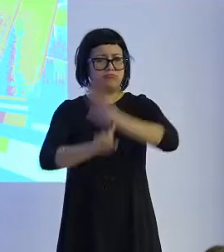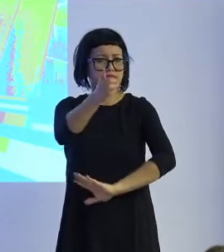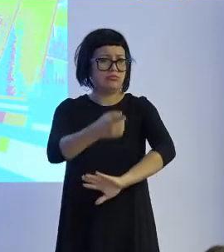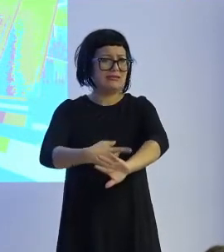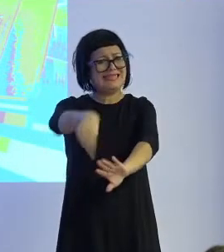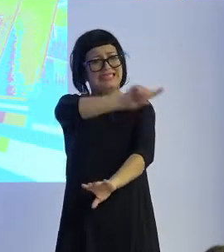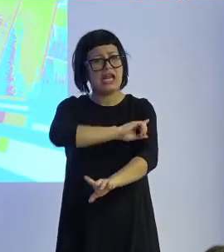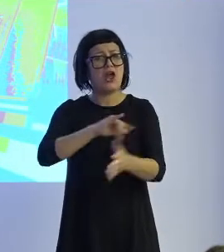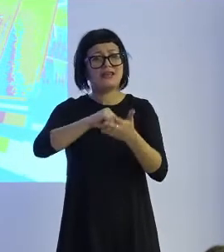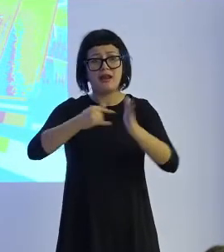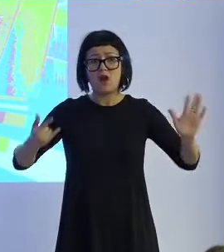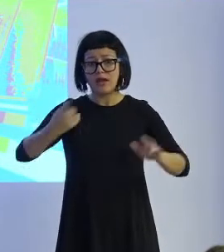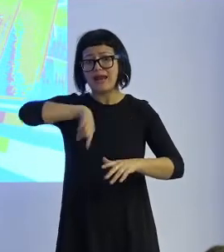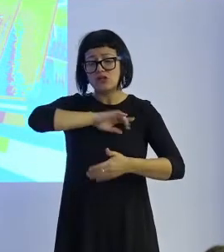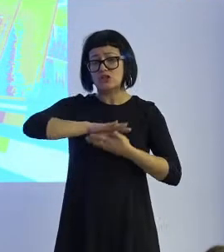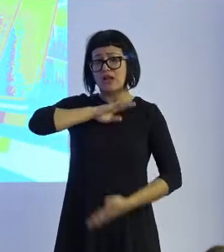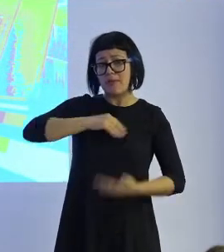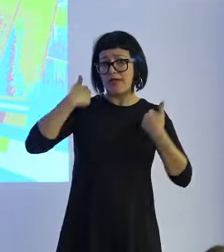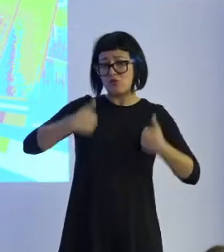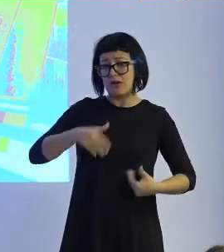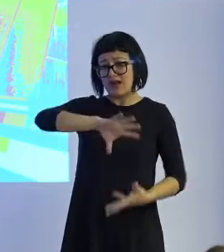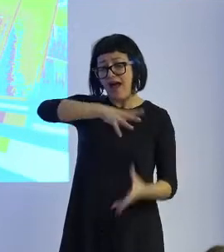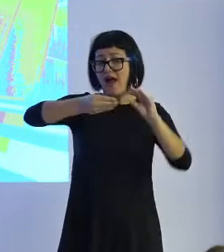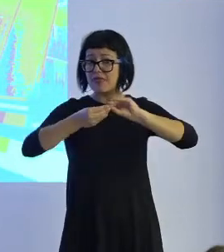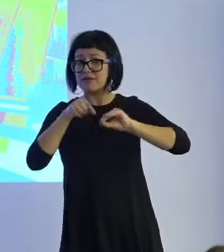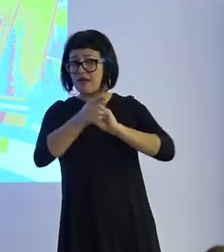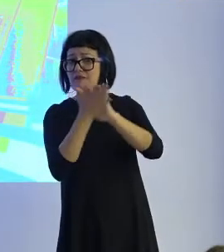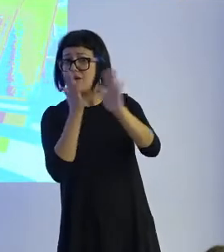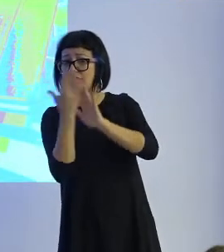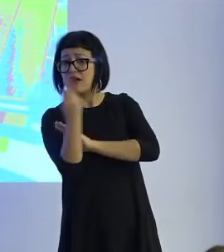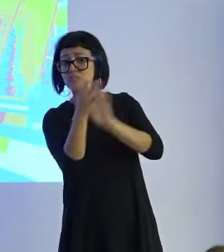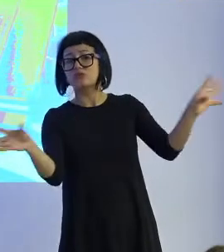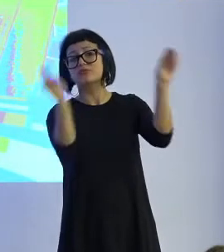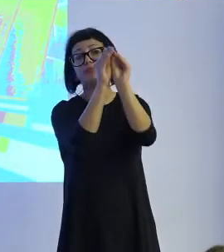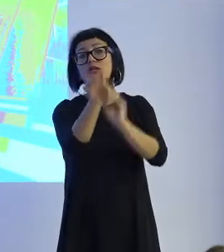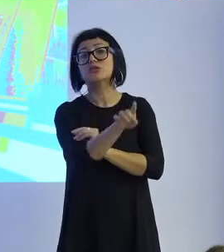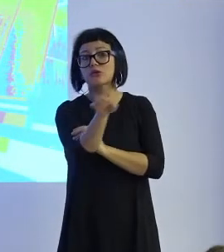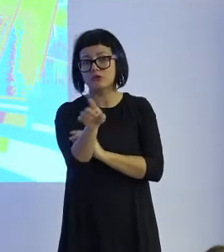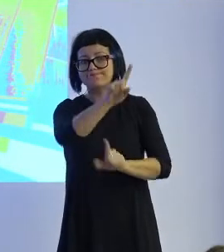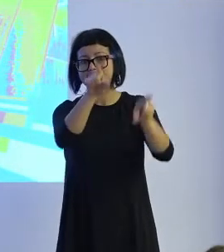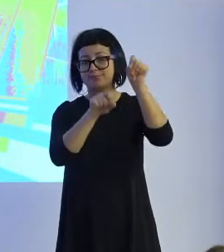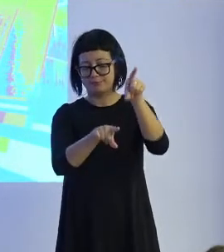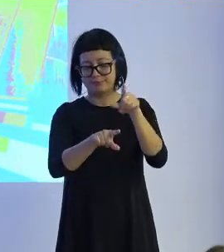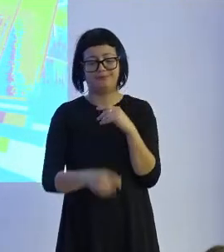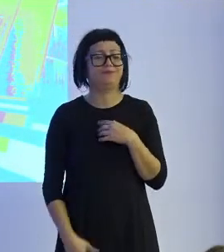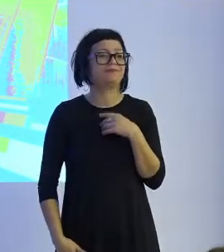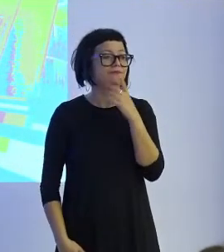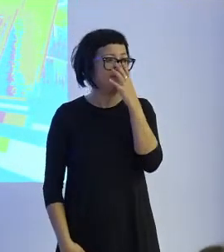tecnología? ¿Vamos a ser capaces los seres humanos de adaptarnos a esa misma velocidad? Ante este panorama